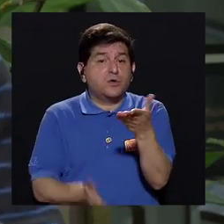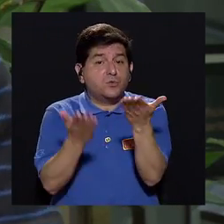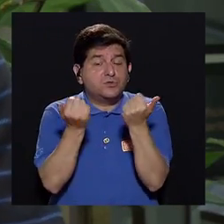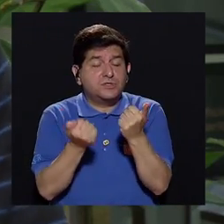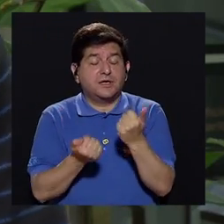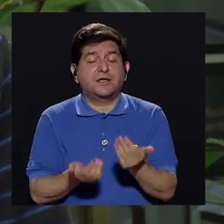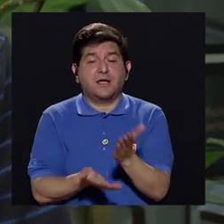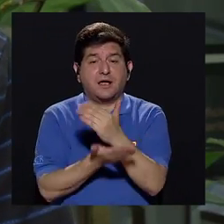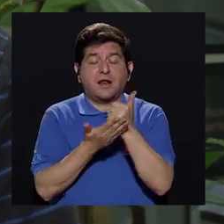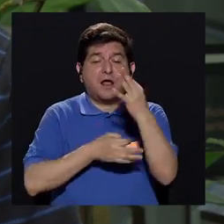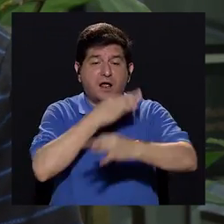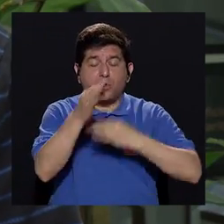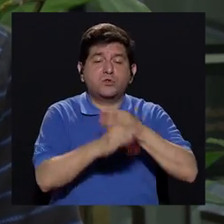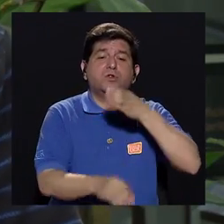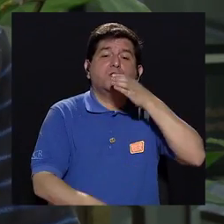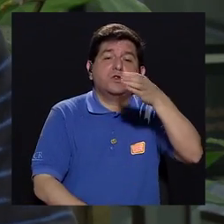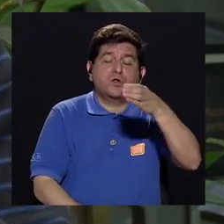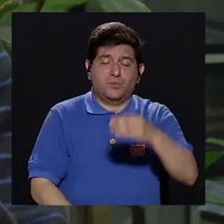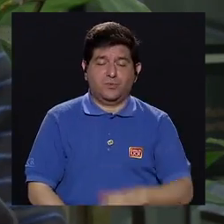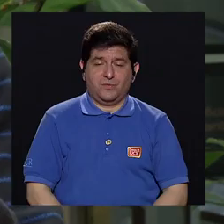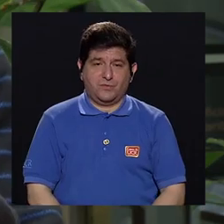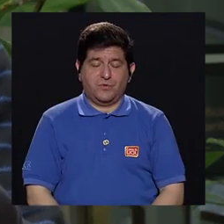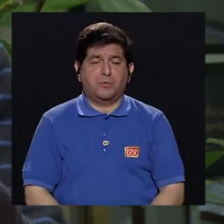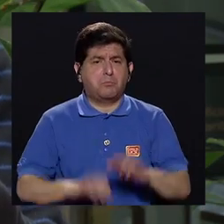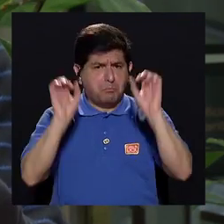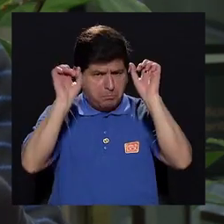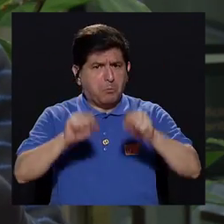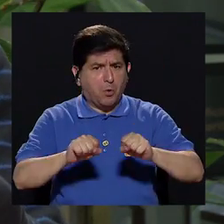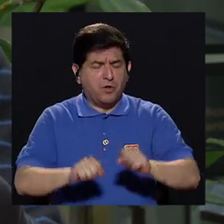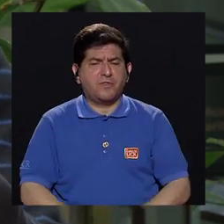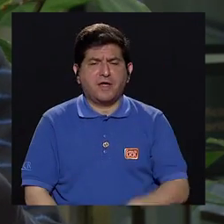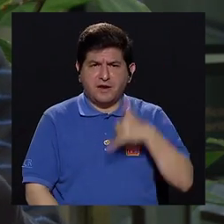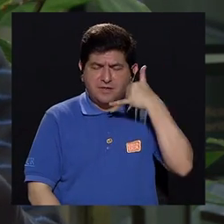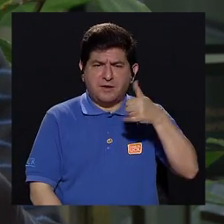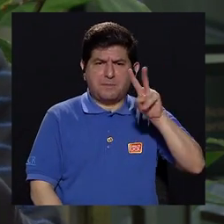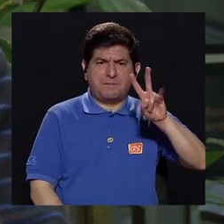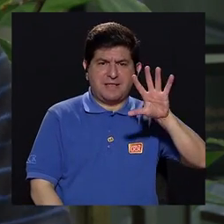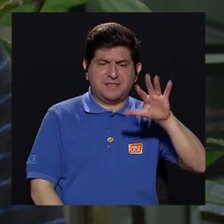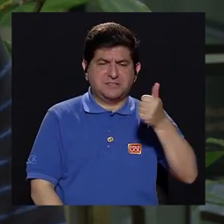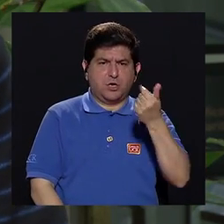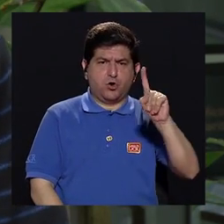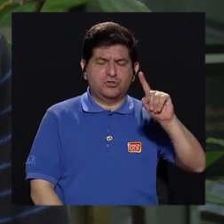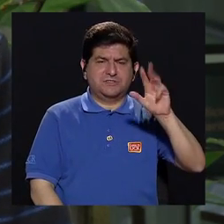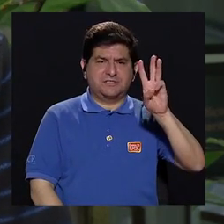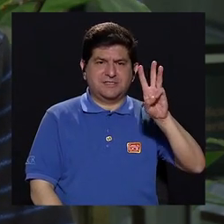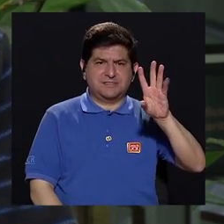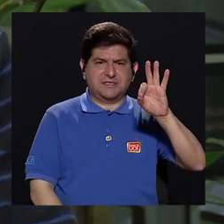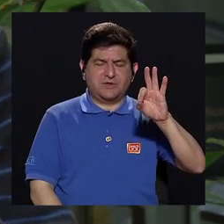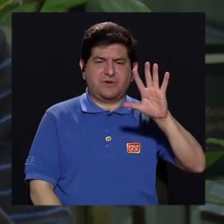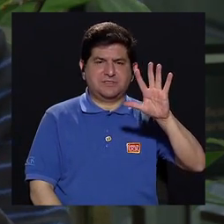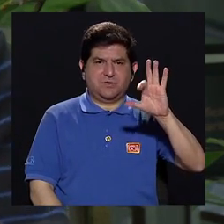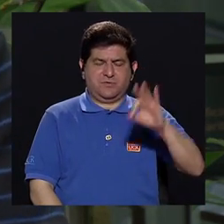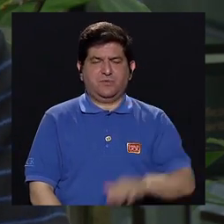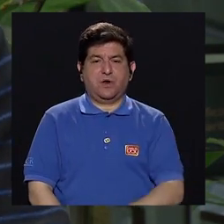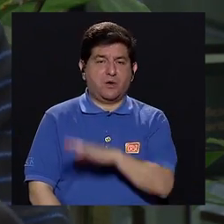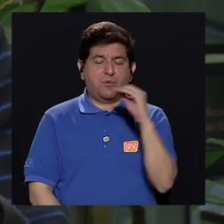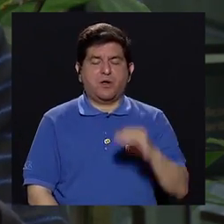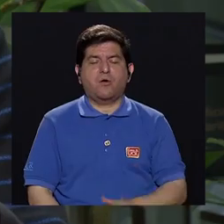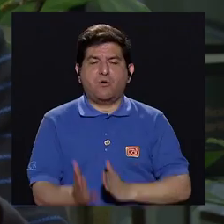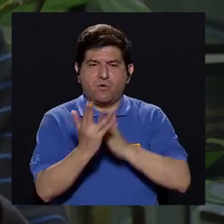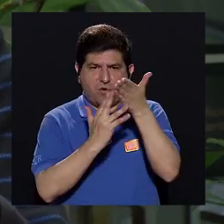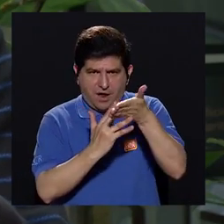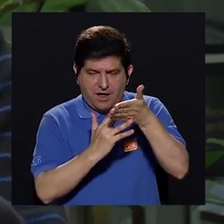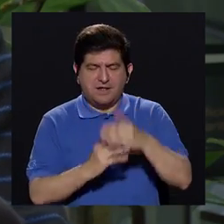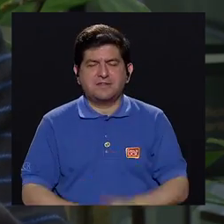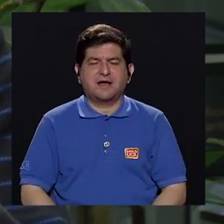desea hacernos llegar algún tipo de sugerencia o comentario lo puede hacer al teléfono 25 11 69 59 o